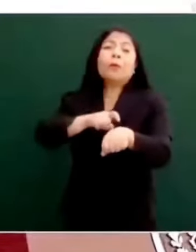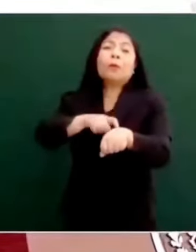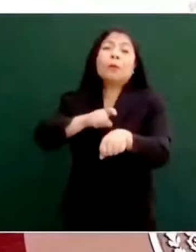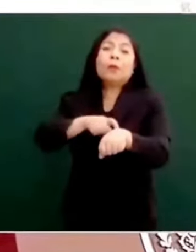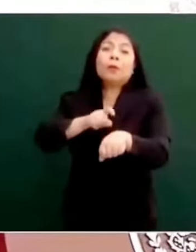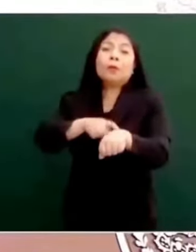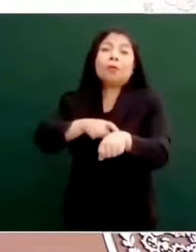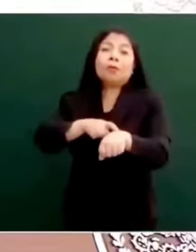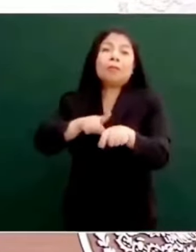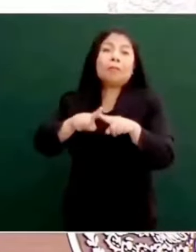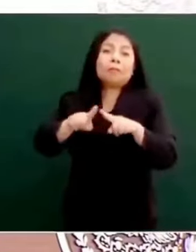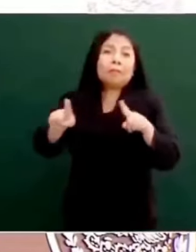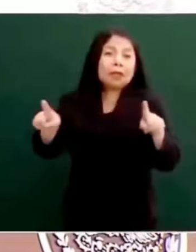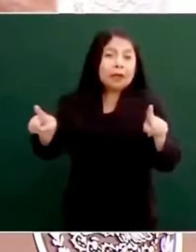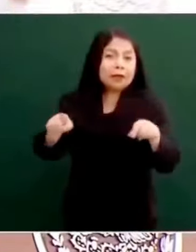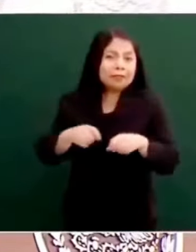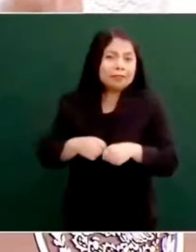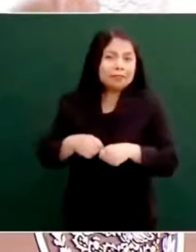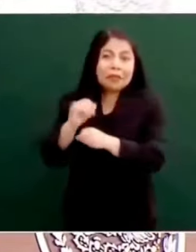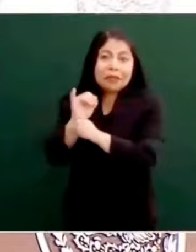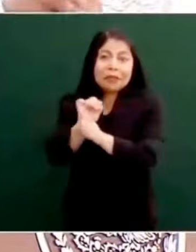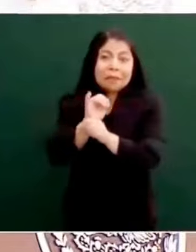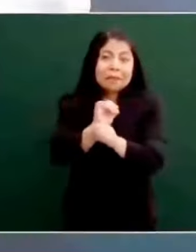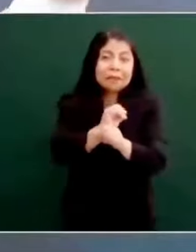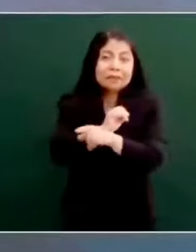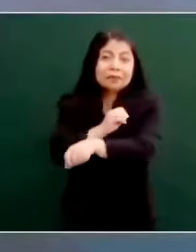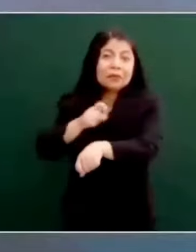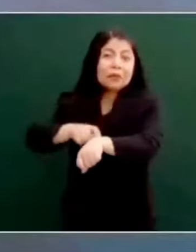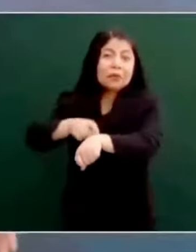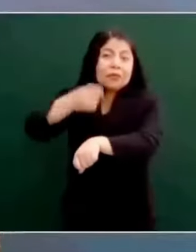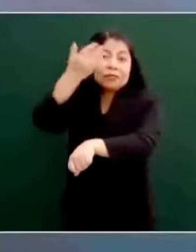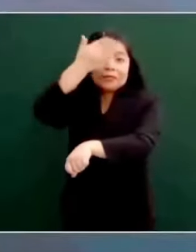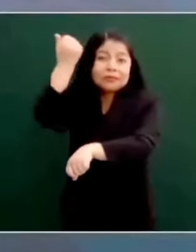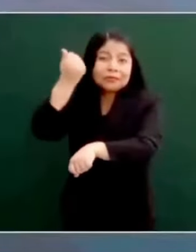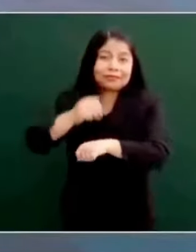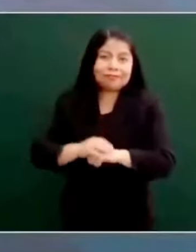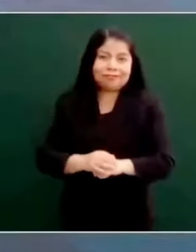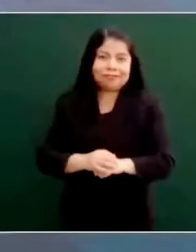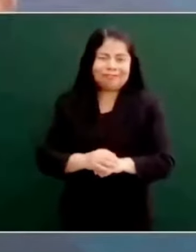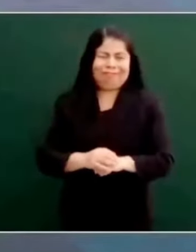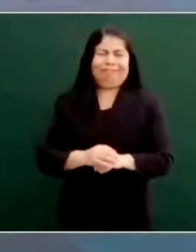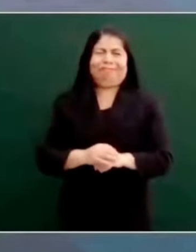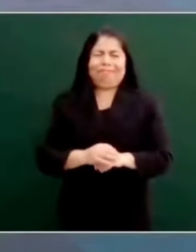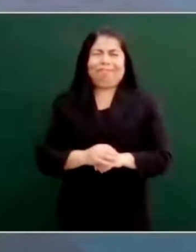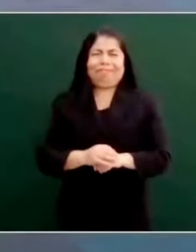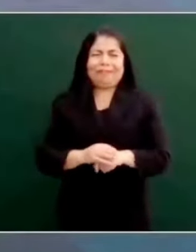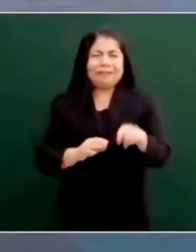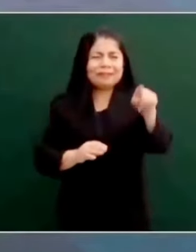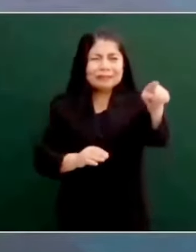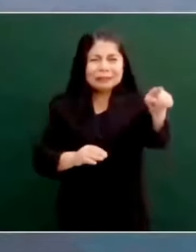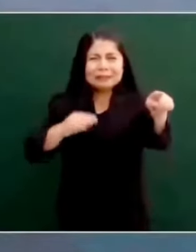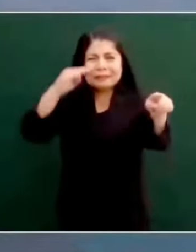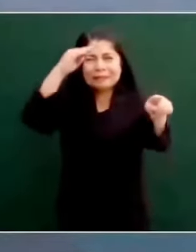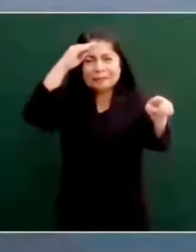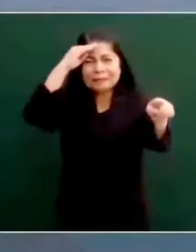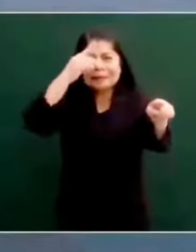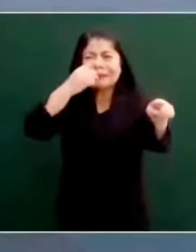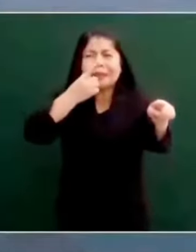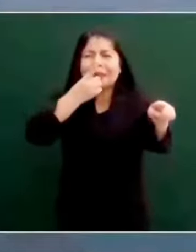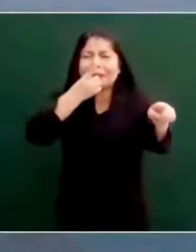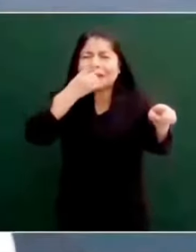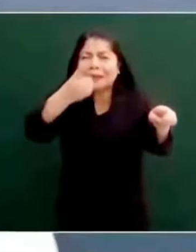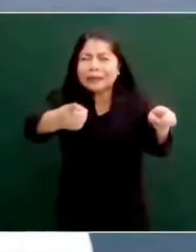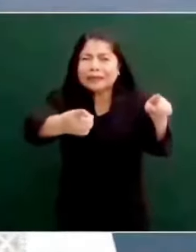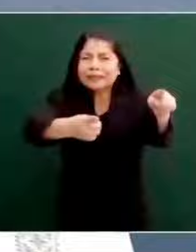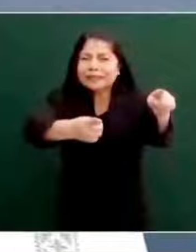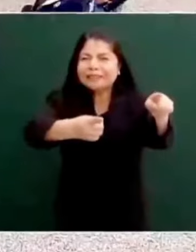Eso lo vivimos todos los días. Y cuando dije que había asuntos